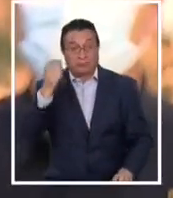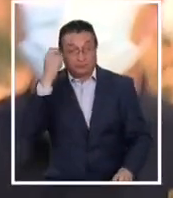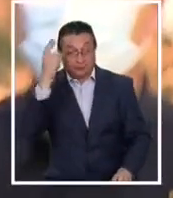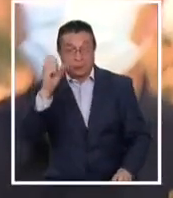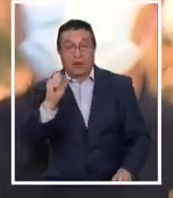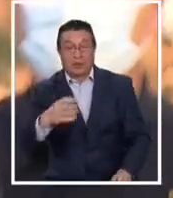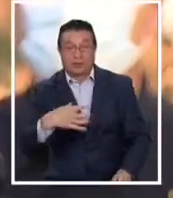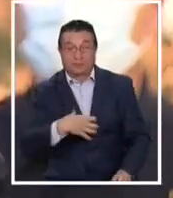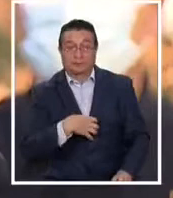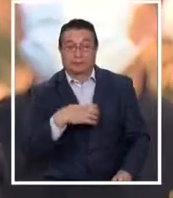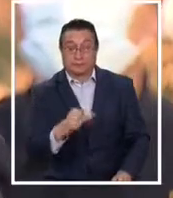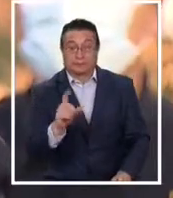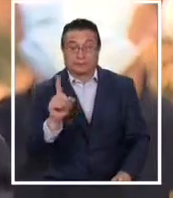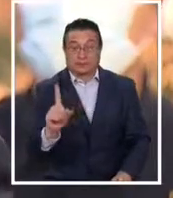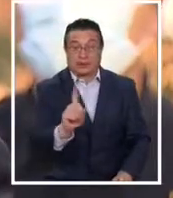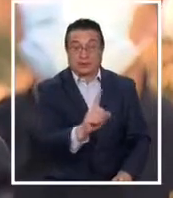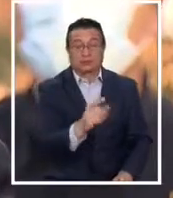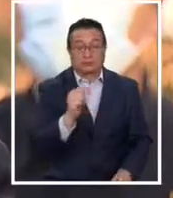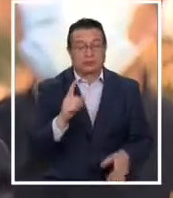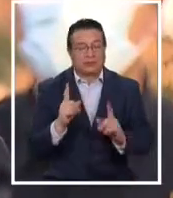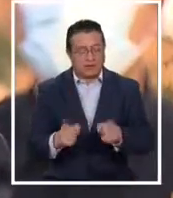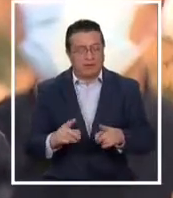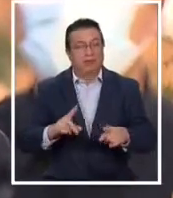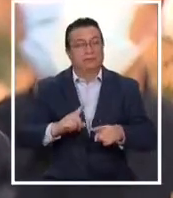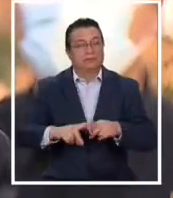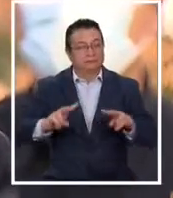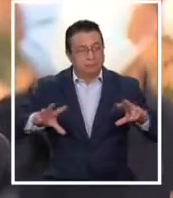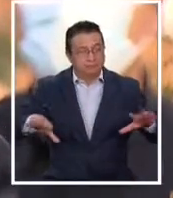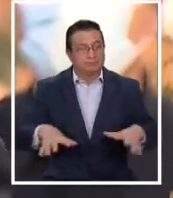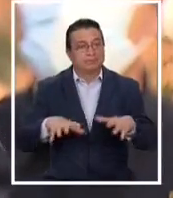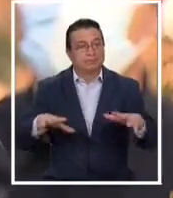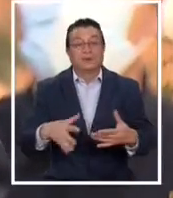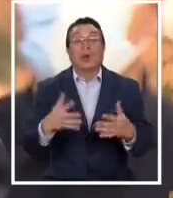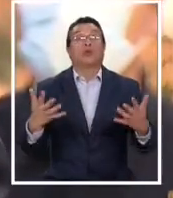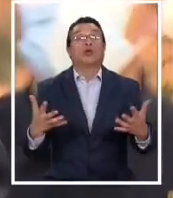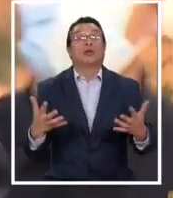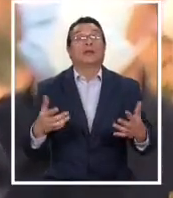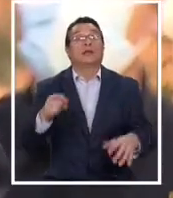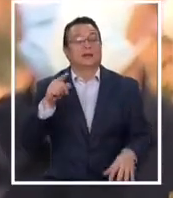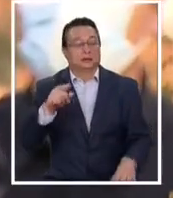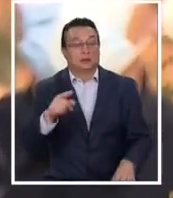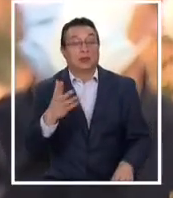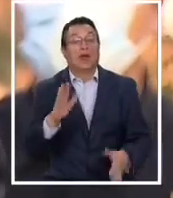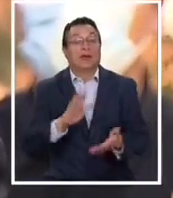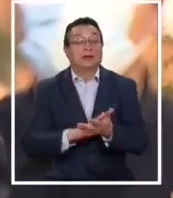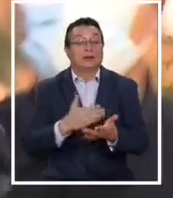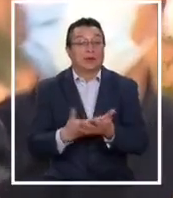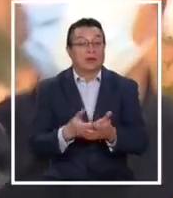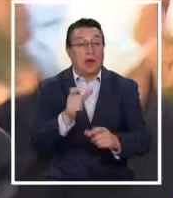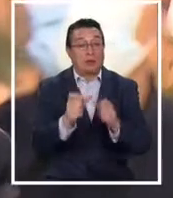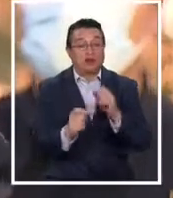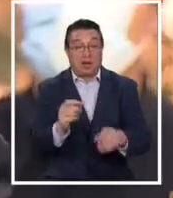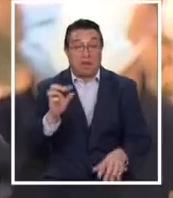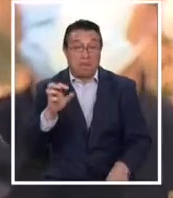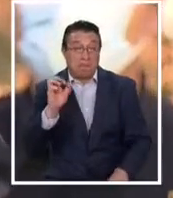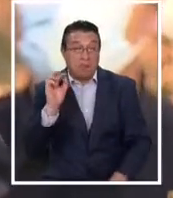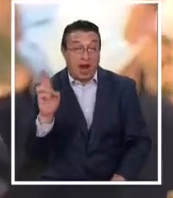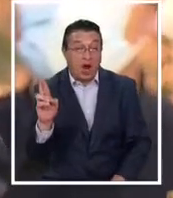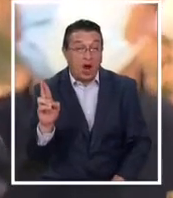empatizar con cada uno de ellos. Tenemos que hacer un esfuerzo, porque al final del día, si la salud de las personas empeora,